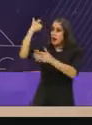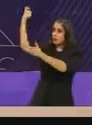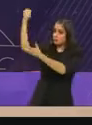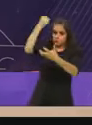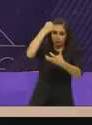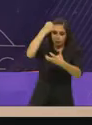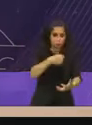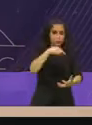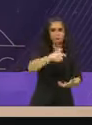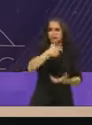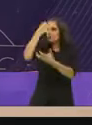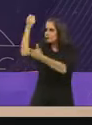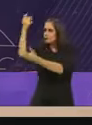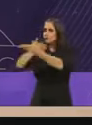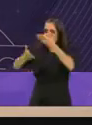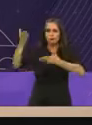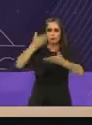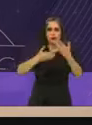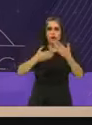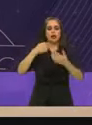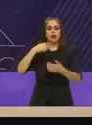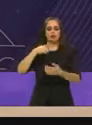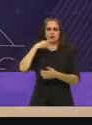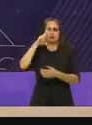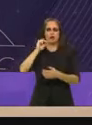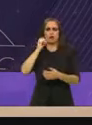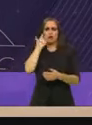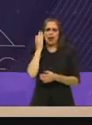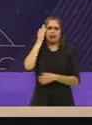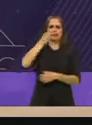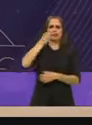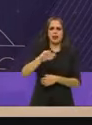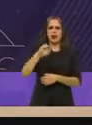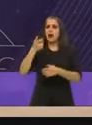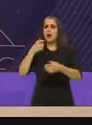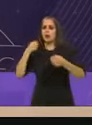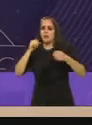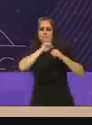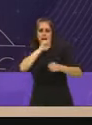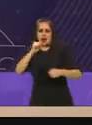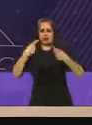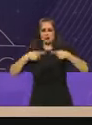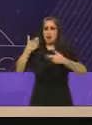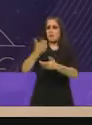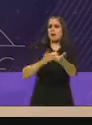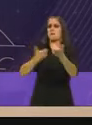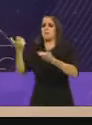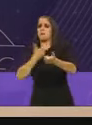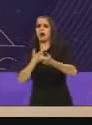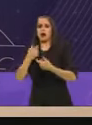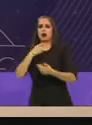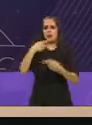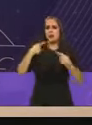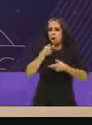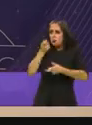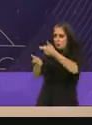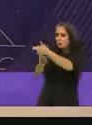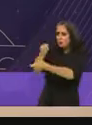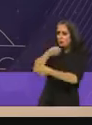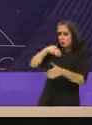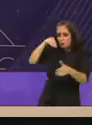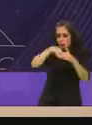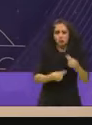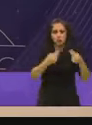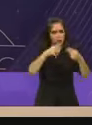seguridad y cero tolerancia a la extorsión. Cinco, Claudia Sheinbaum avanzó